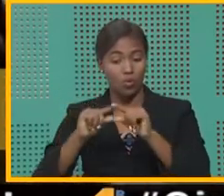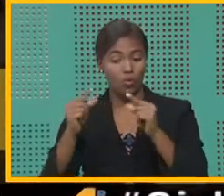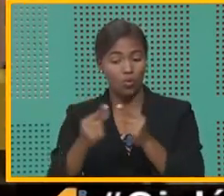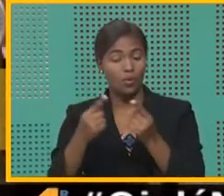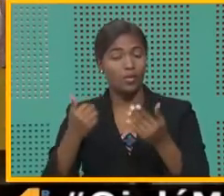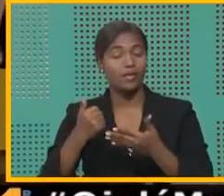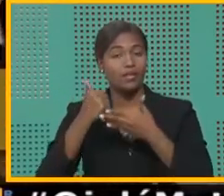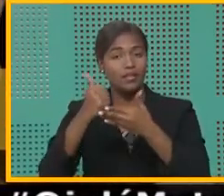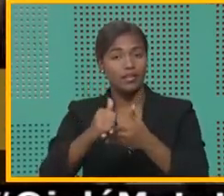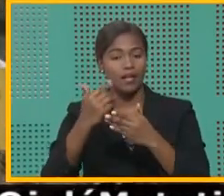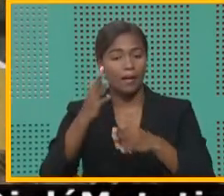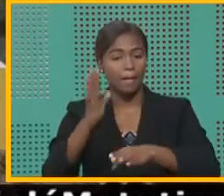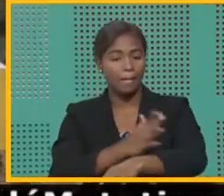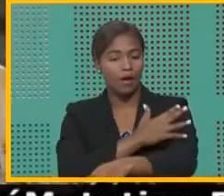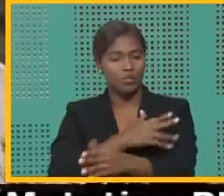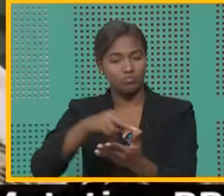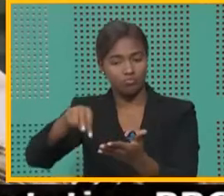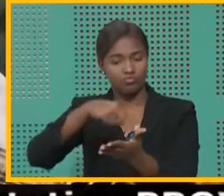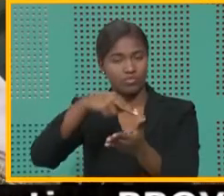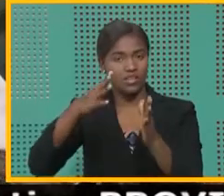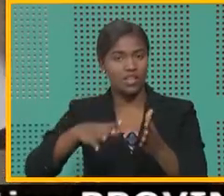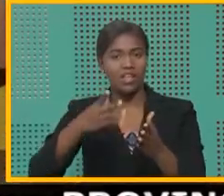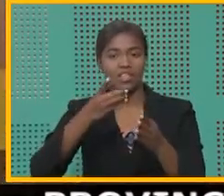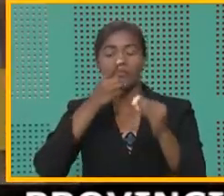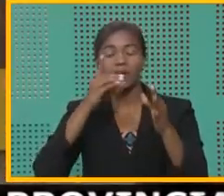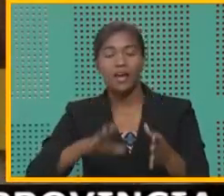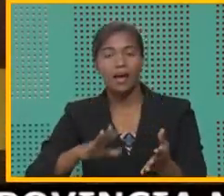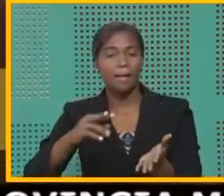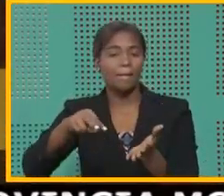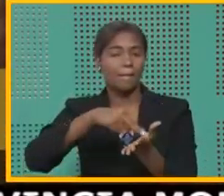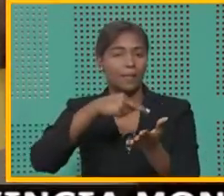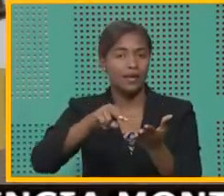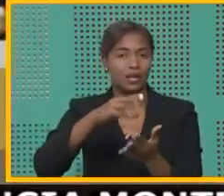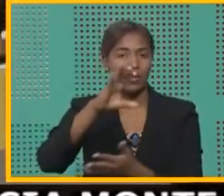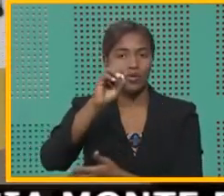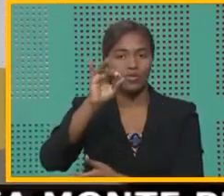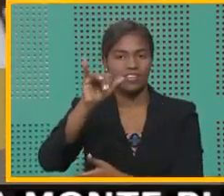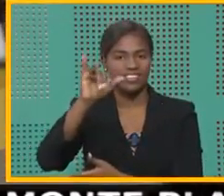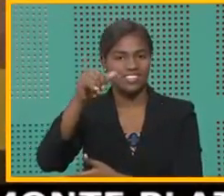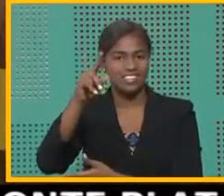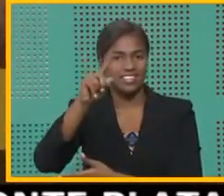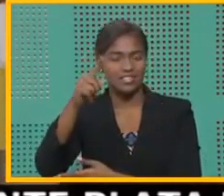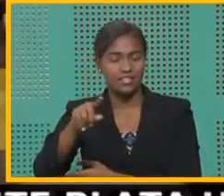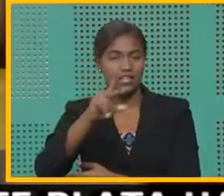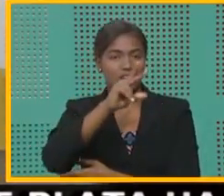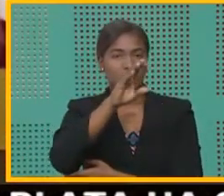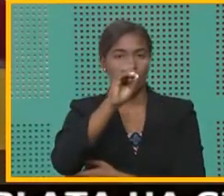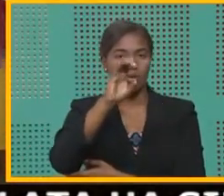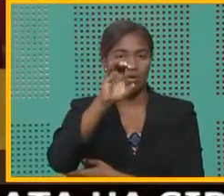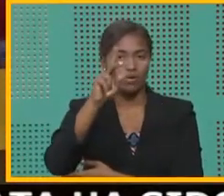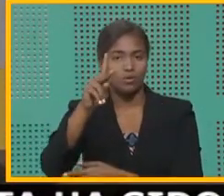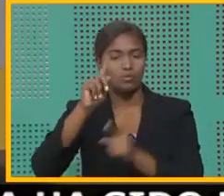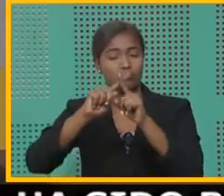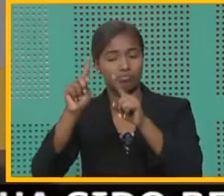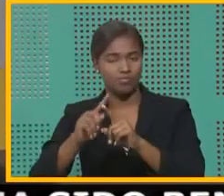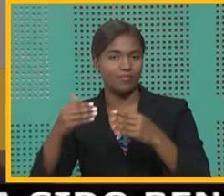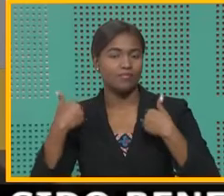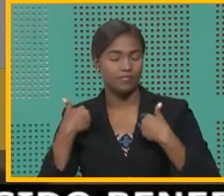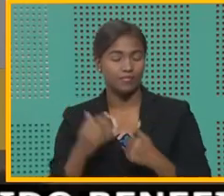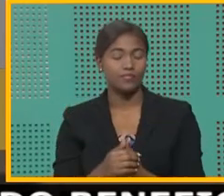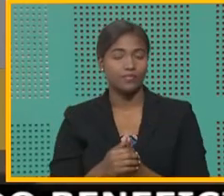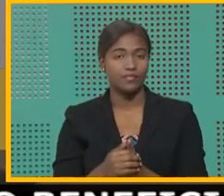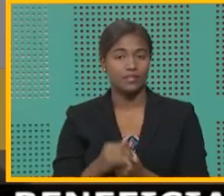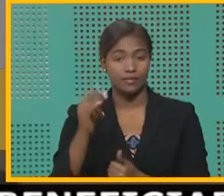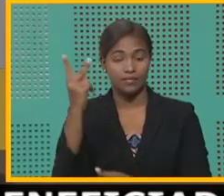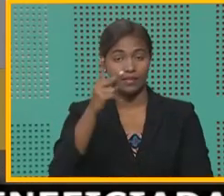la música folclórica dominicana, merengue, con jazz, rock y de todo un poco. Y el 29